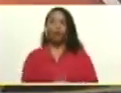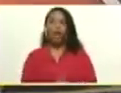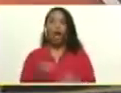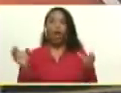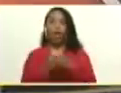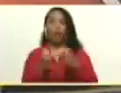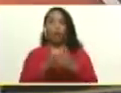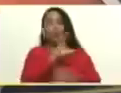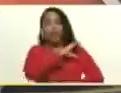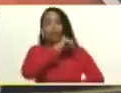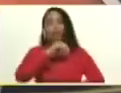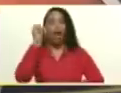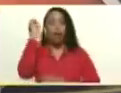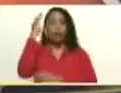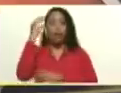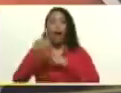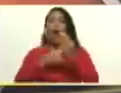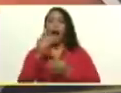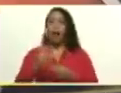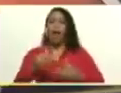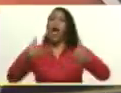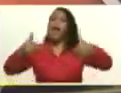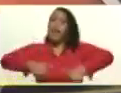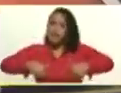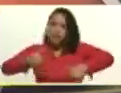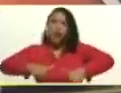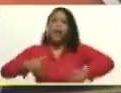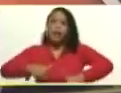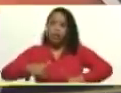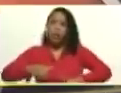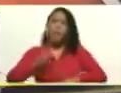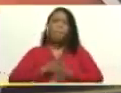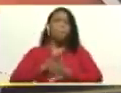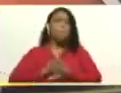Directiva de la Asamblea haga un gran esfuerzo por